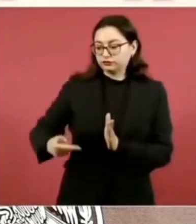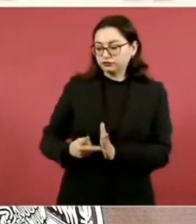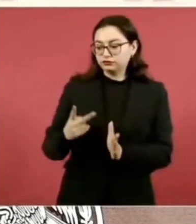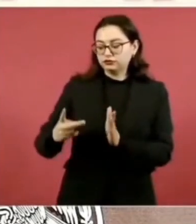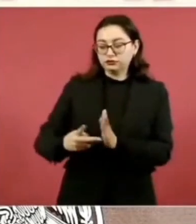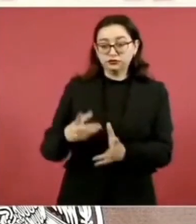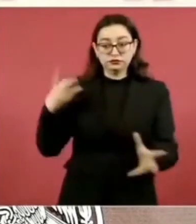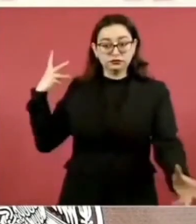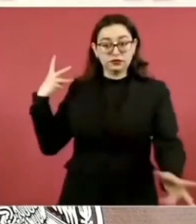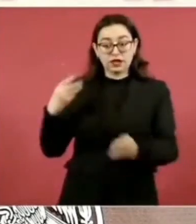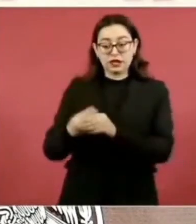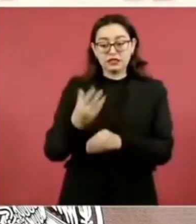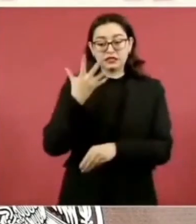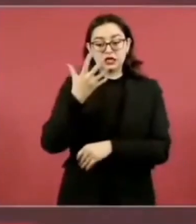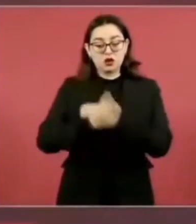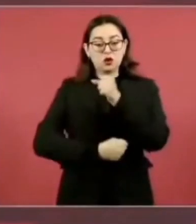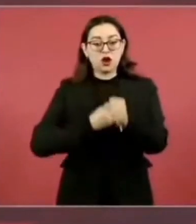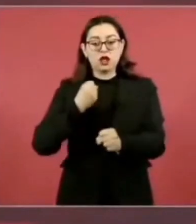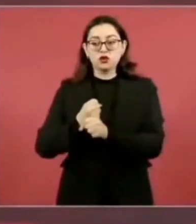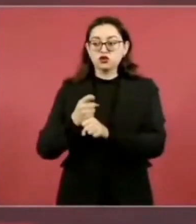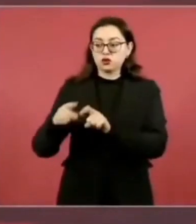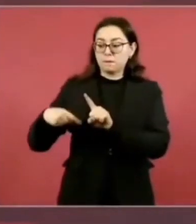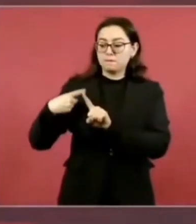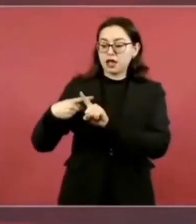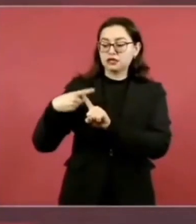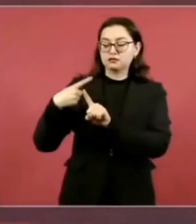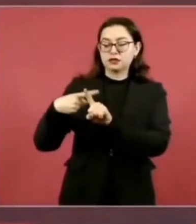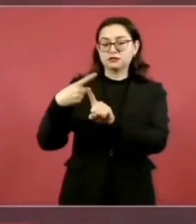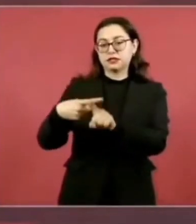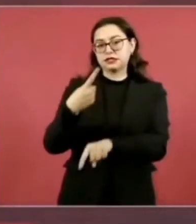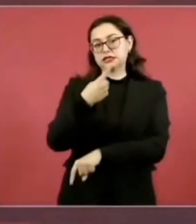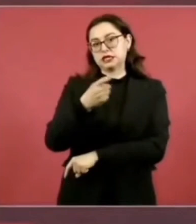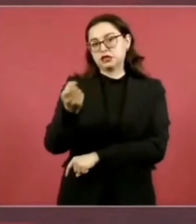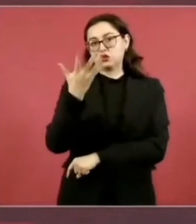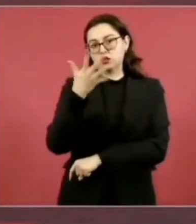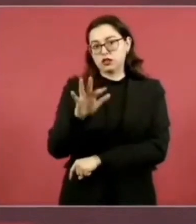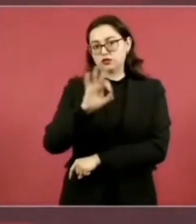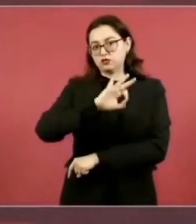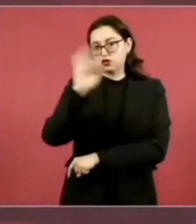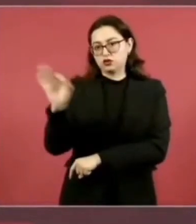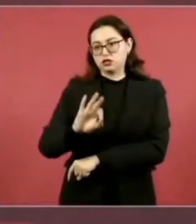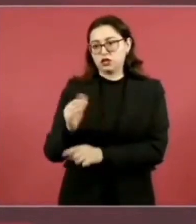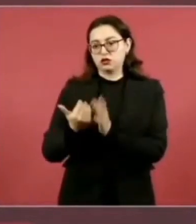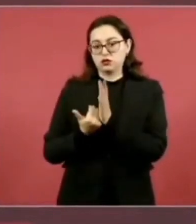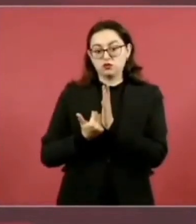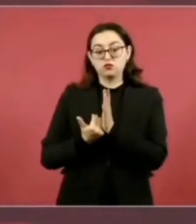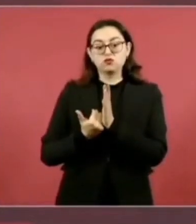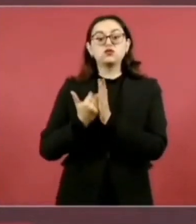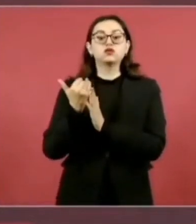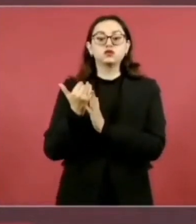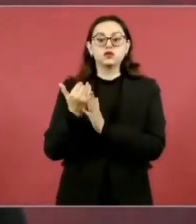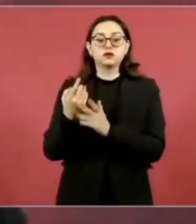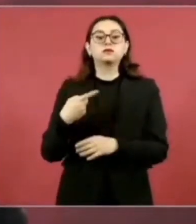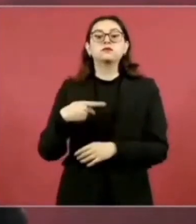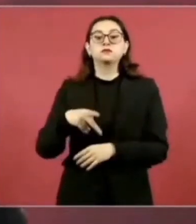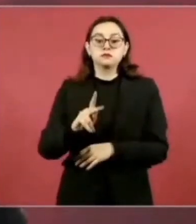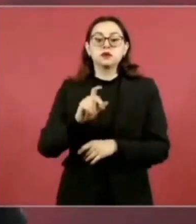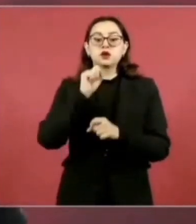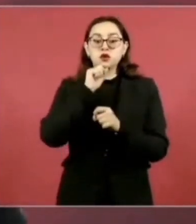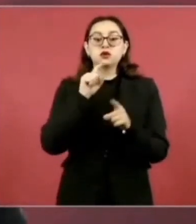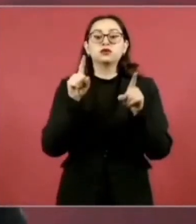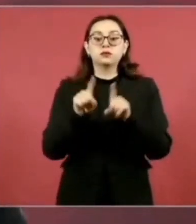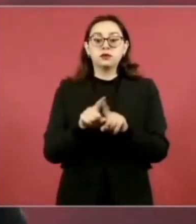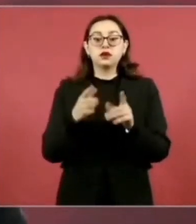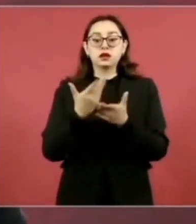Pero también vale la pena comentar que hoy México tiene un momento muy importante, como ustedes saben, con el NIR Shoring, el tema de la